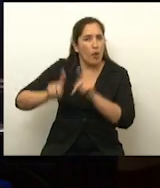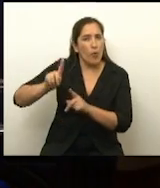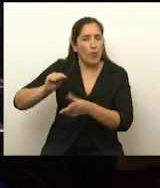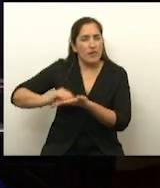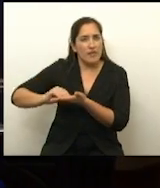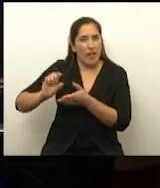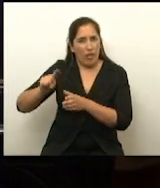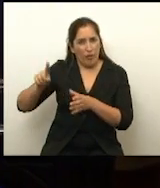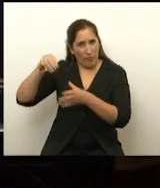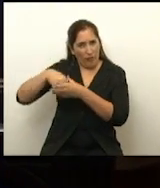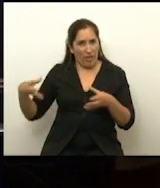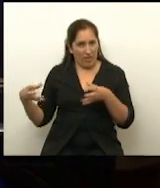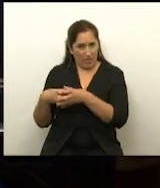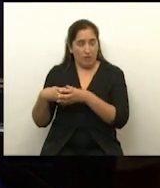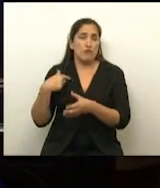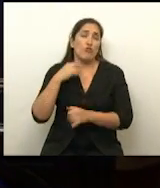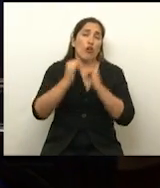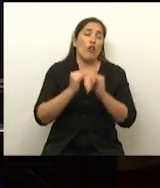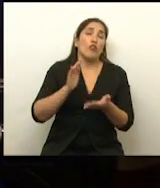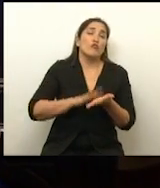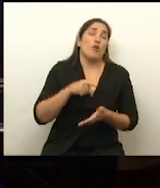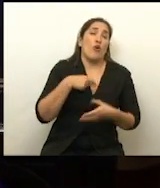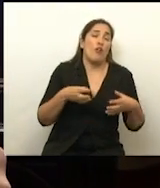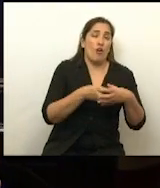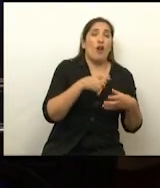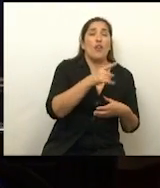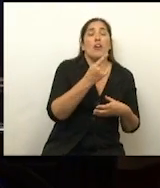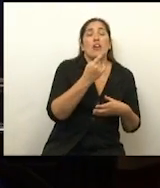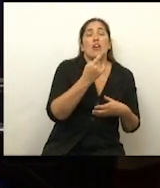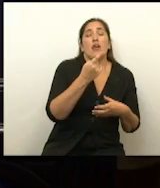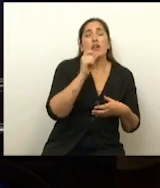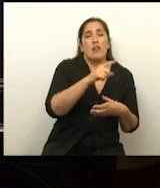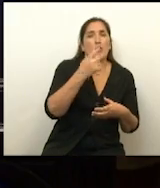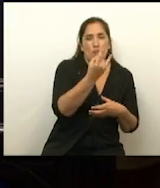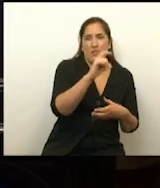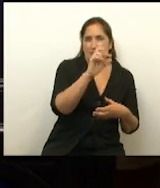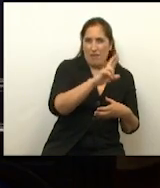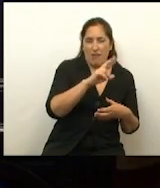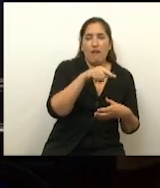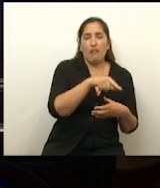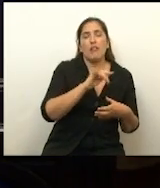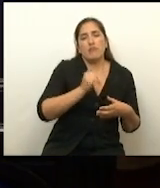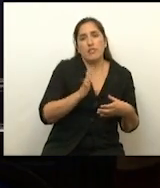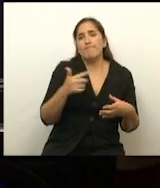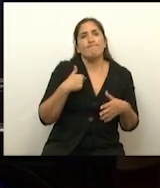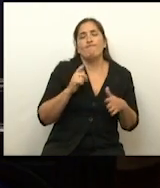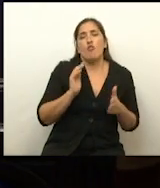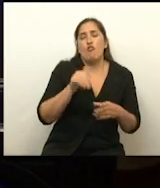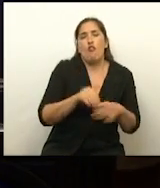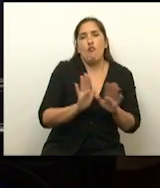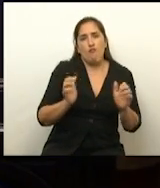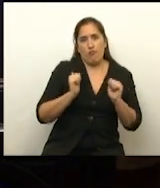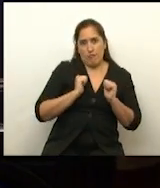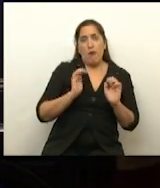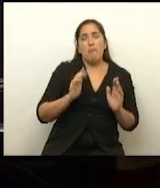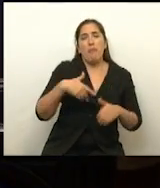interbloque. Hablo por el bloque de la Unión Cívica Radical. Nosotros nos vamos a abstener para que sea viable